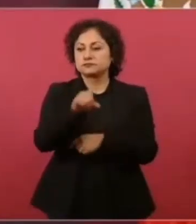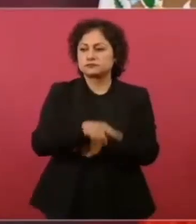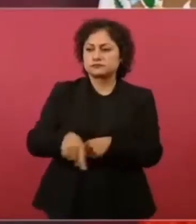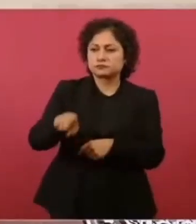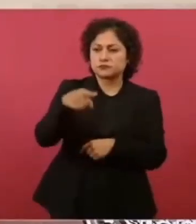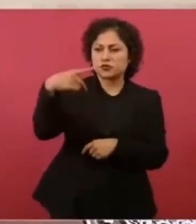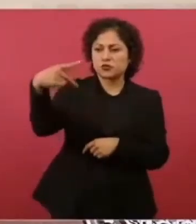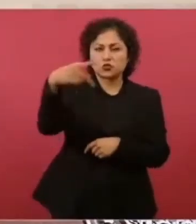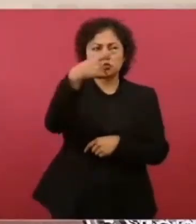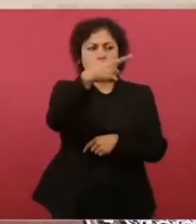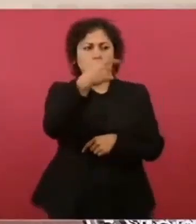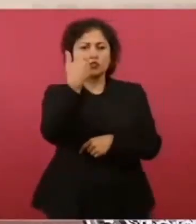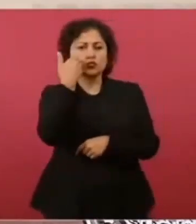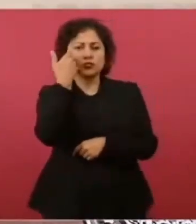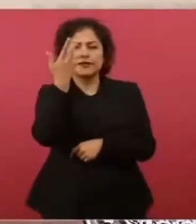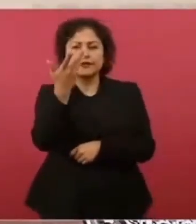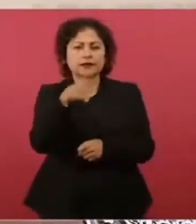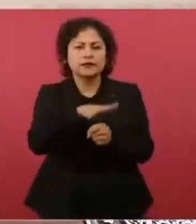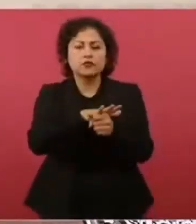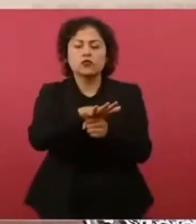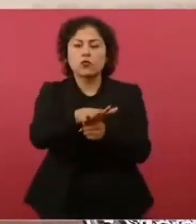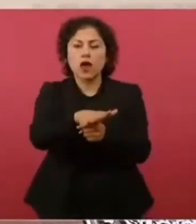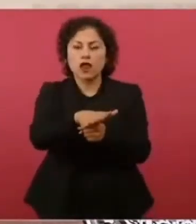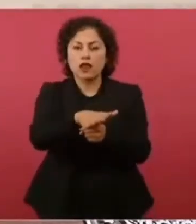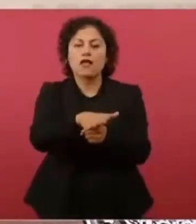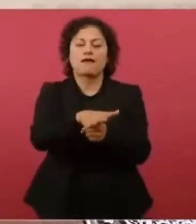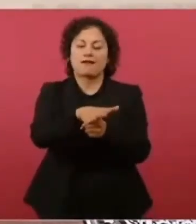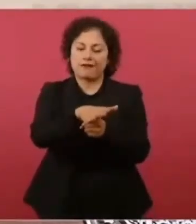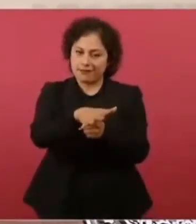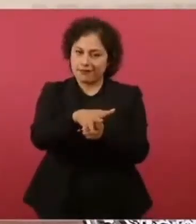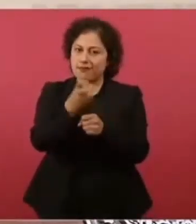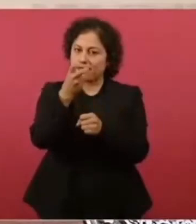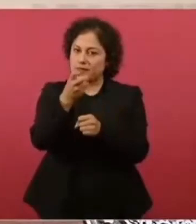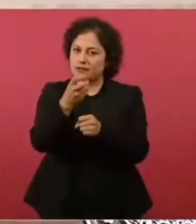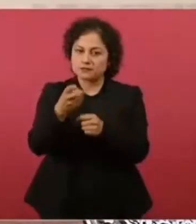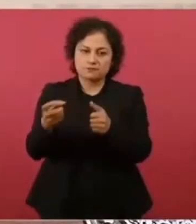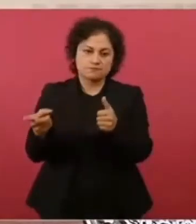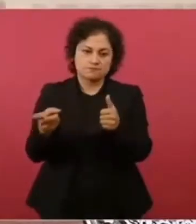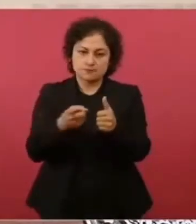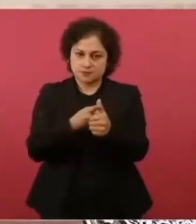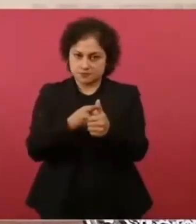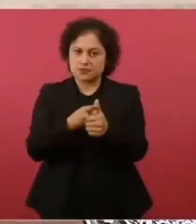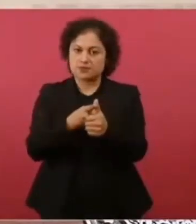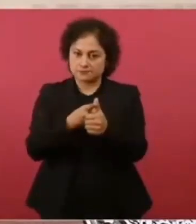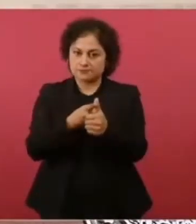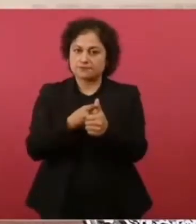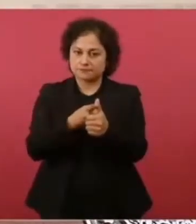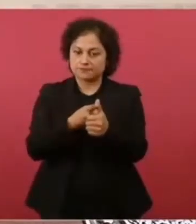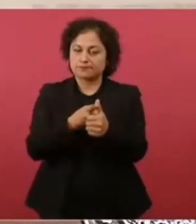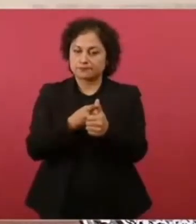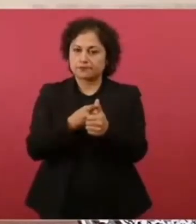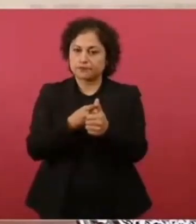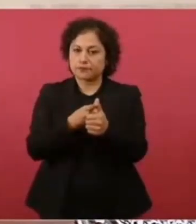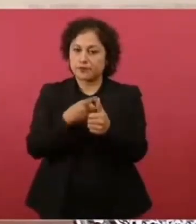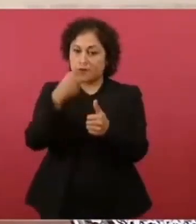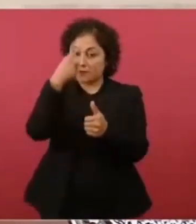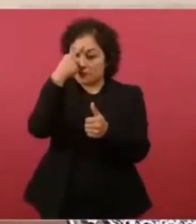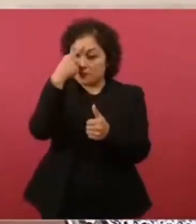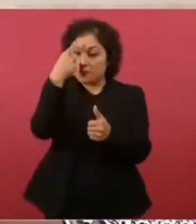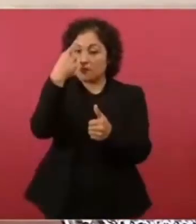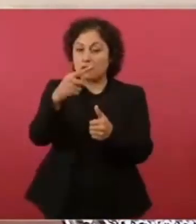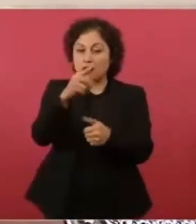tiene que estar por delante el interés de todos los